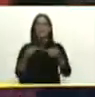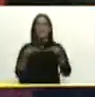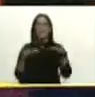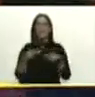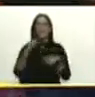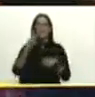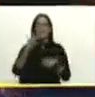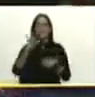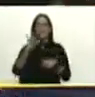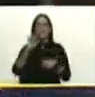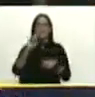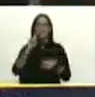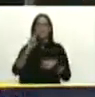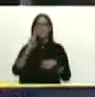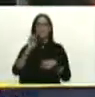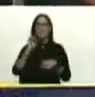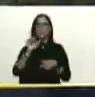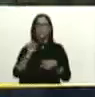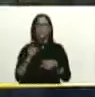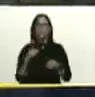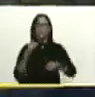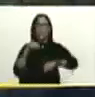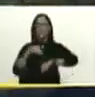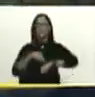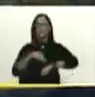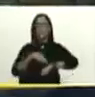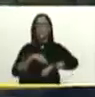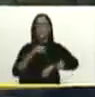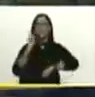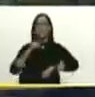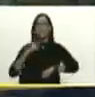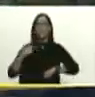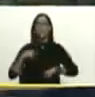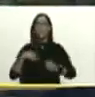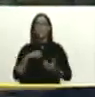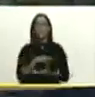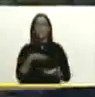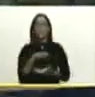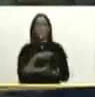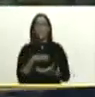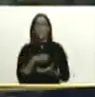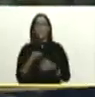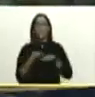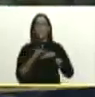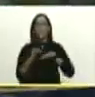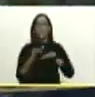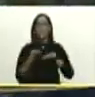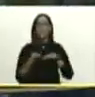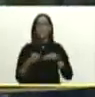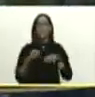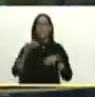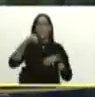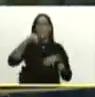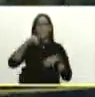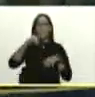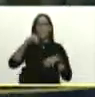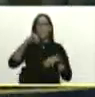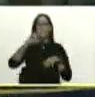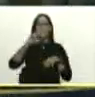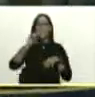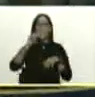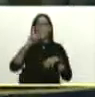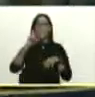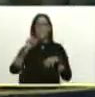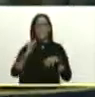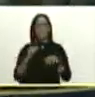tenido a esta hora afectaciones hacia el municipio Miranda ya se han activado equipos de protección civil y de